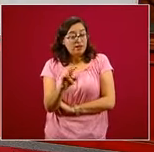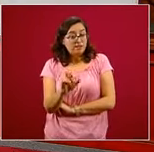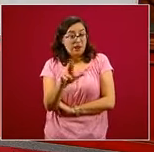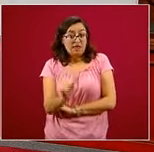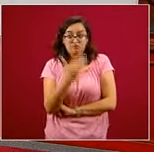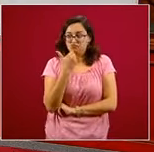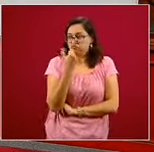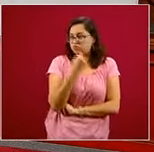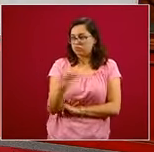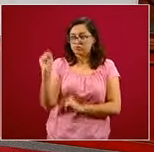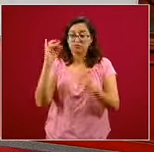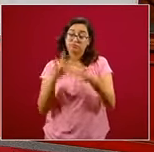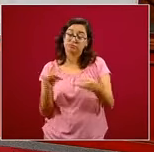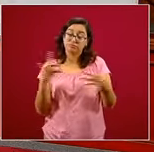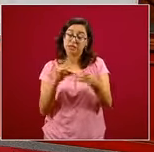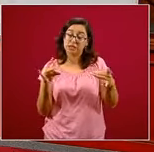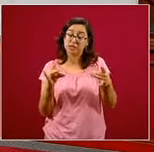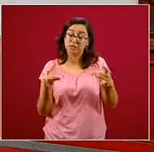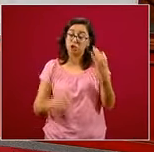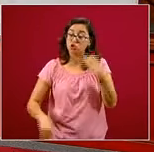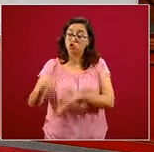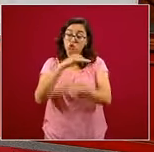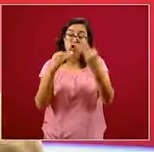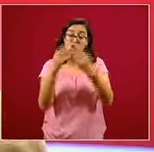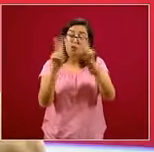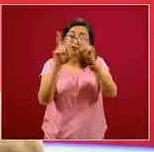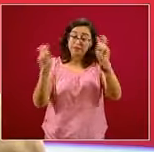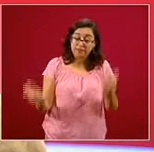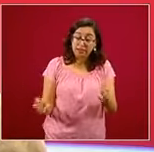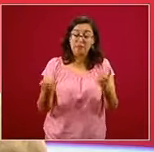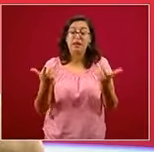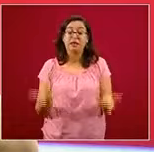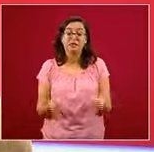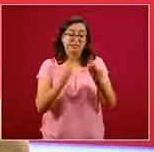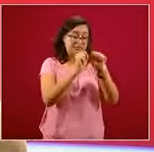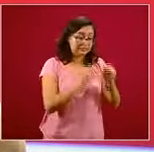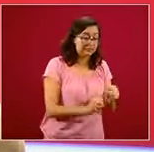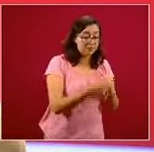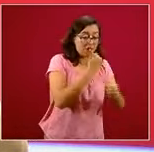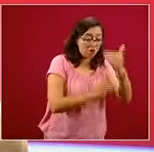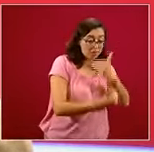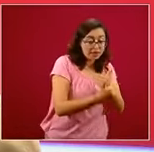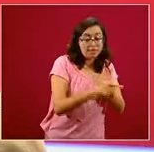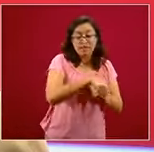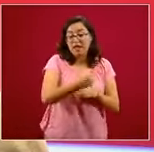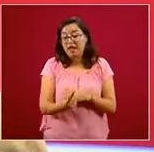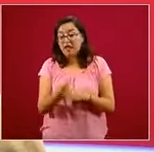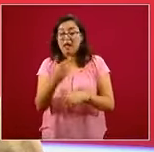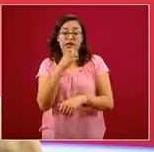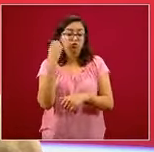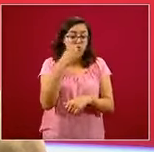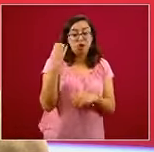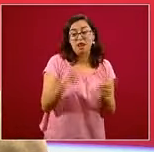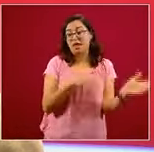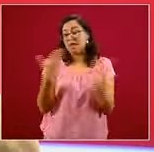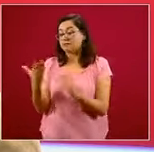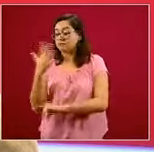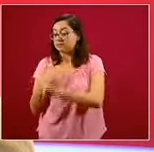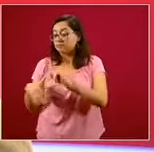de manera integral el sistema agroalimentario, los ambientes escolares, el ambiente alimentario en general,